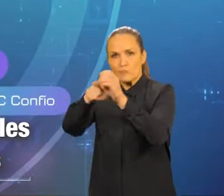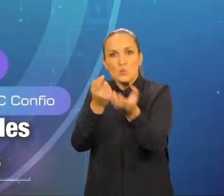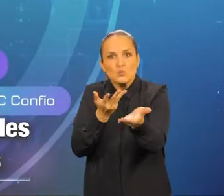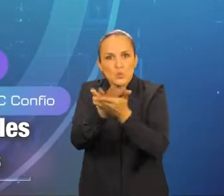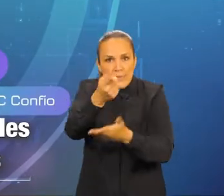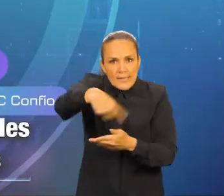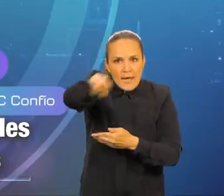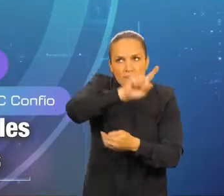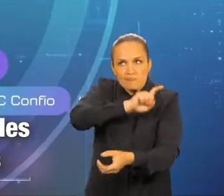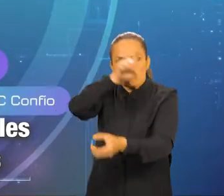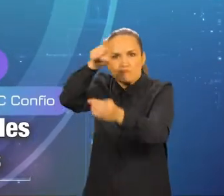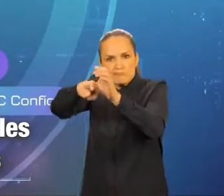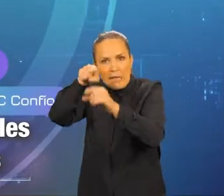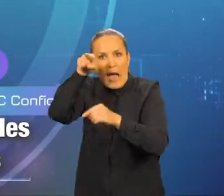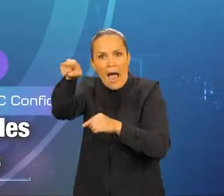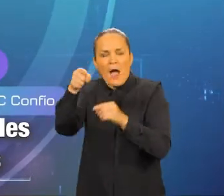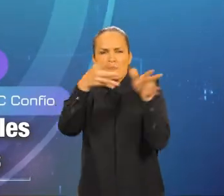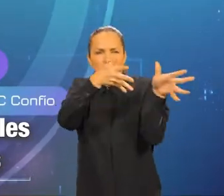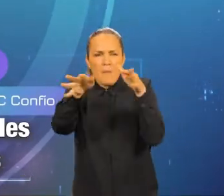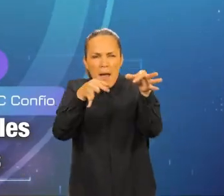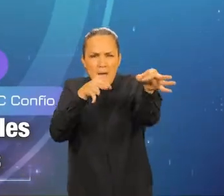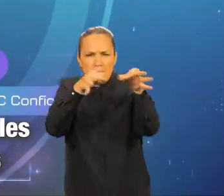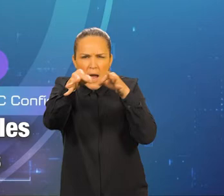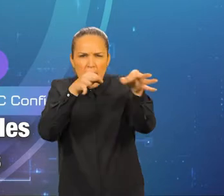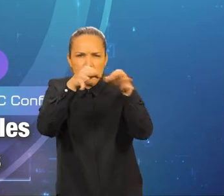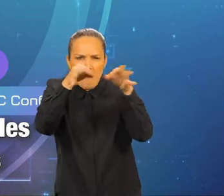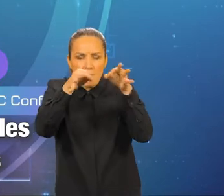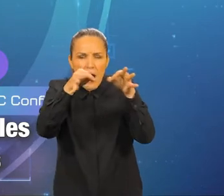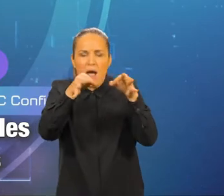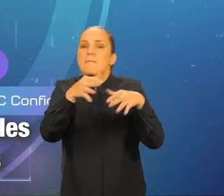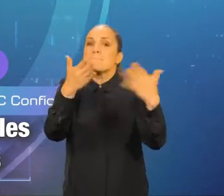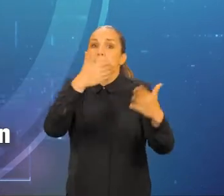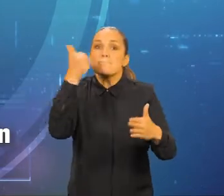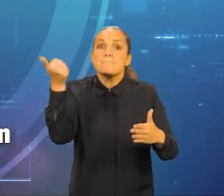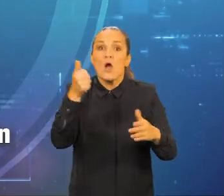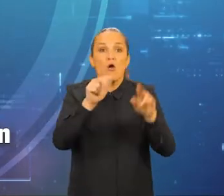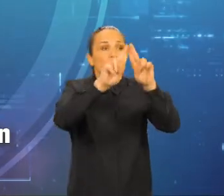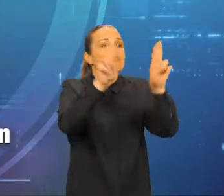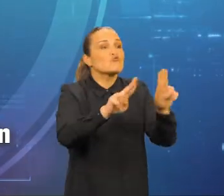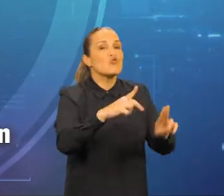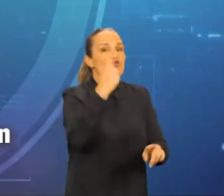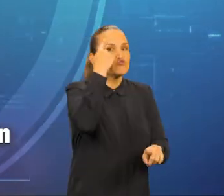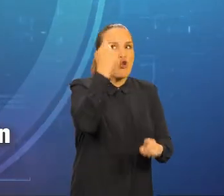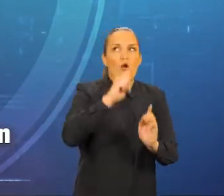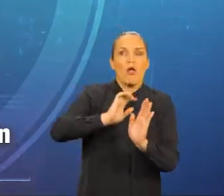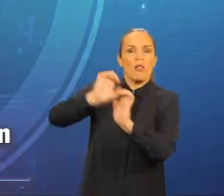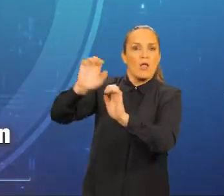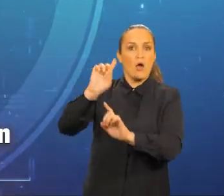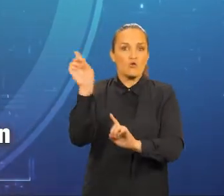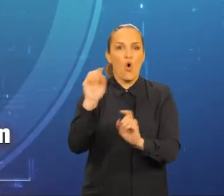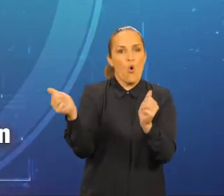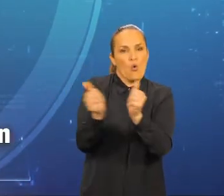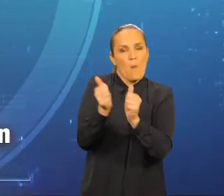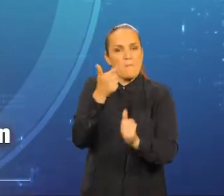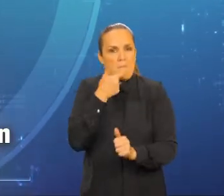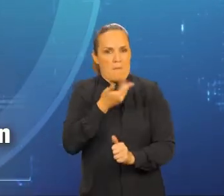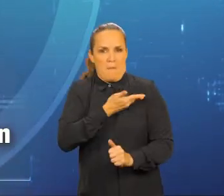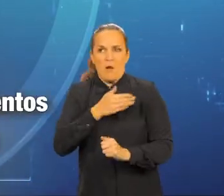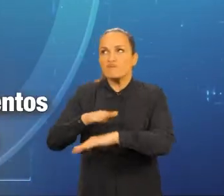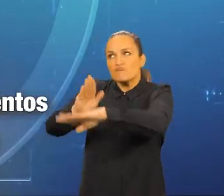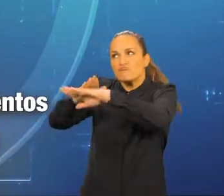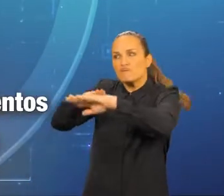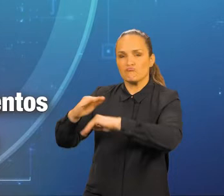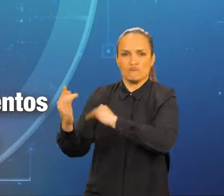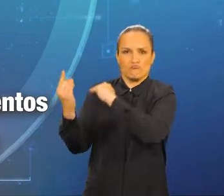para el uso de la internet y las redes sociales es estar bajo la supervisión de nuestros padres y a nuestros jóvenes